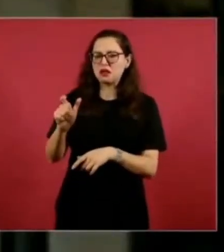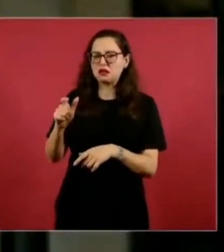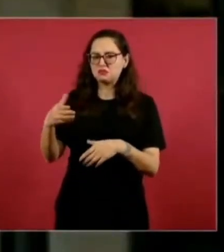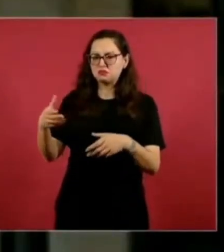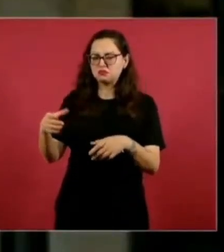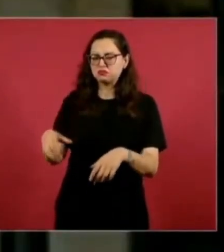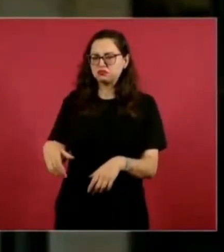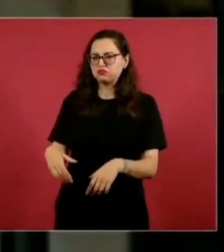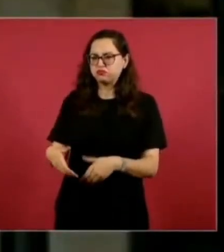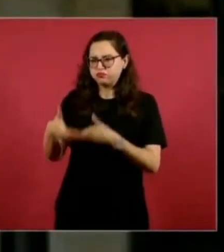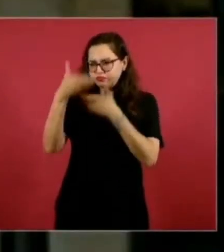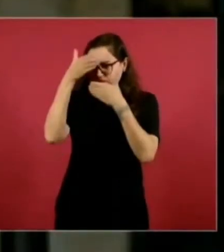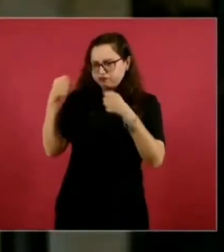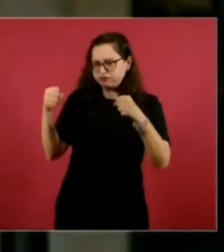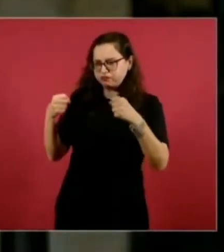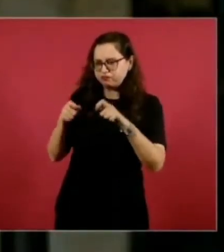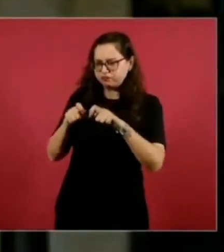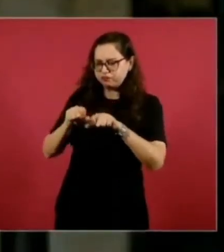Me dijo, me no estoy de acuerdo.